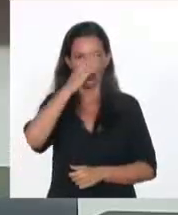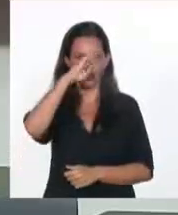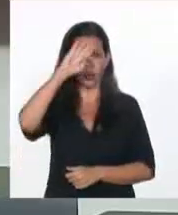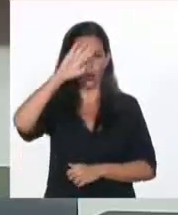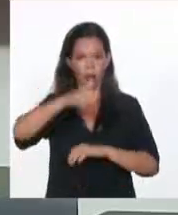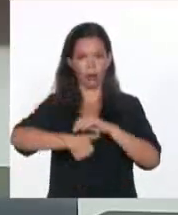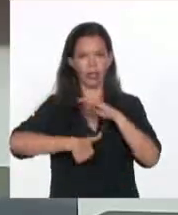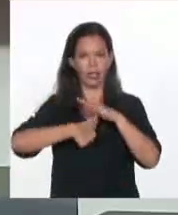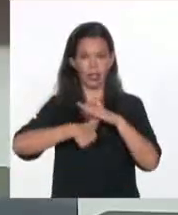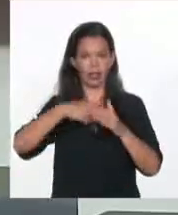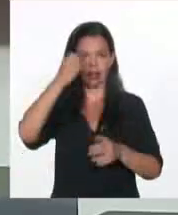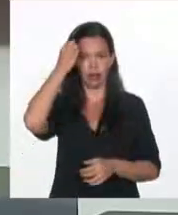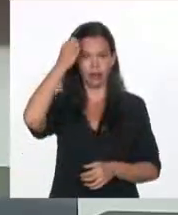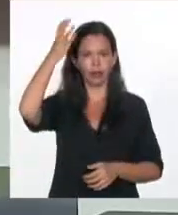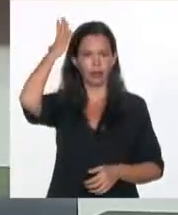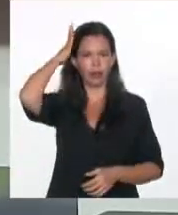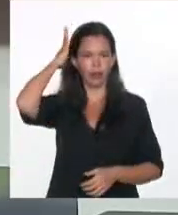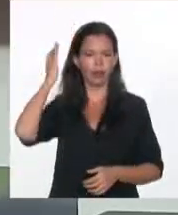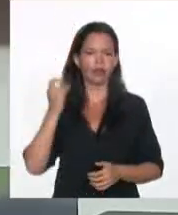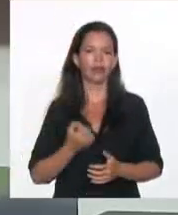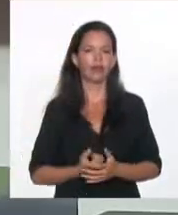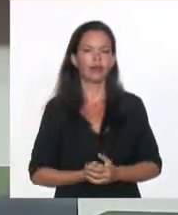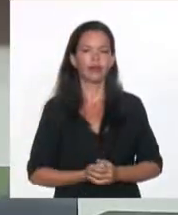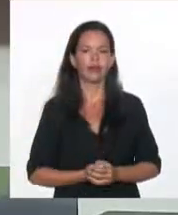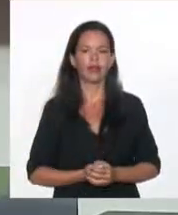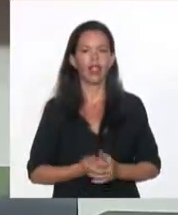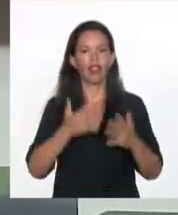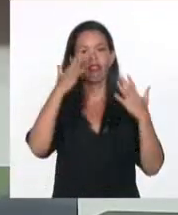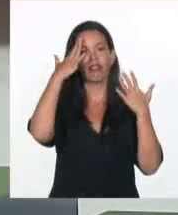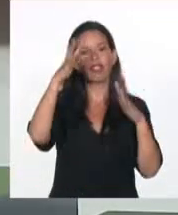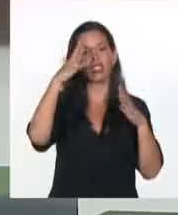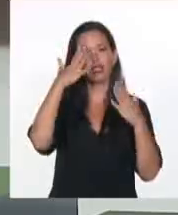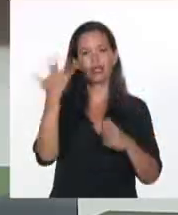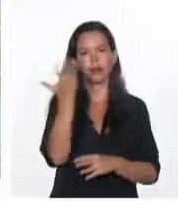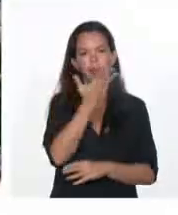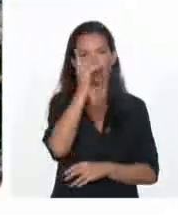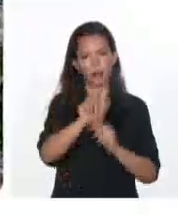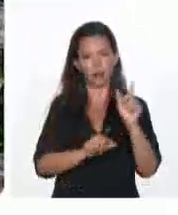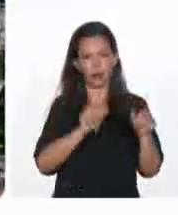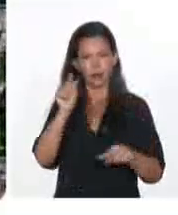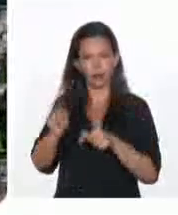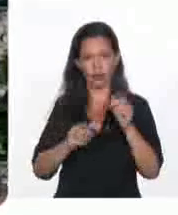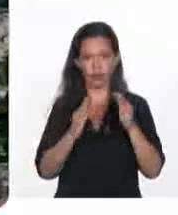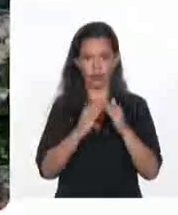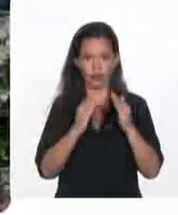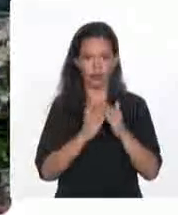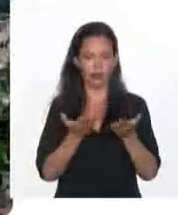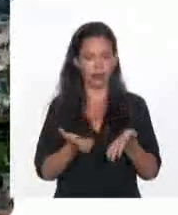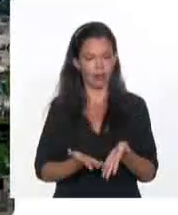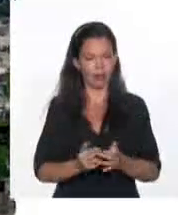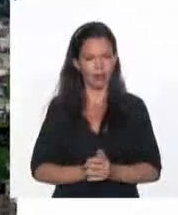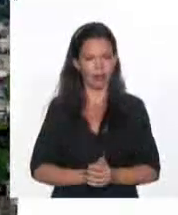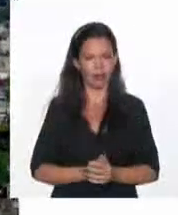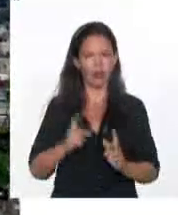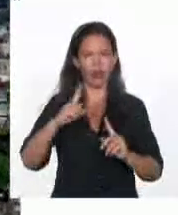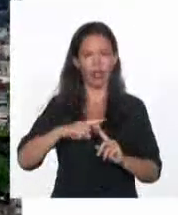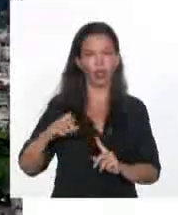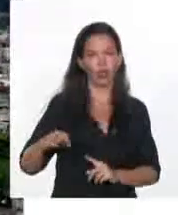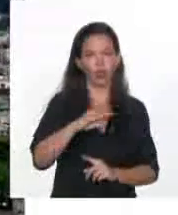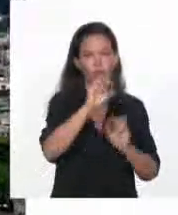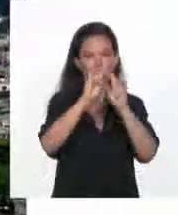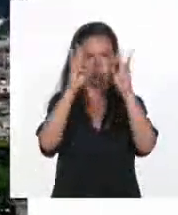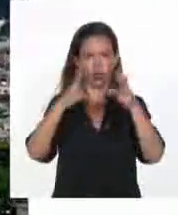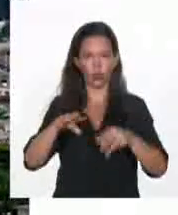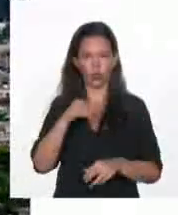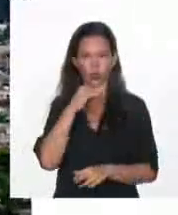de la República, Miguel Díaz Canel Bermúdez, felicitó a los habitantes de esa urbe. A través de su cuenta en Twitter, el mandatario cubano